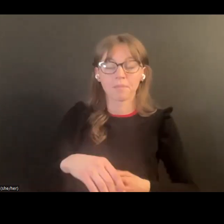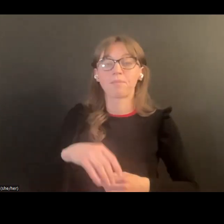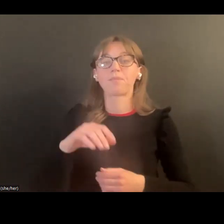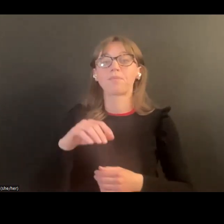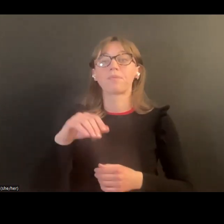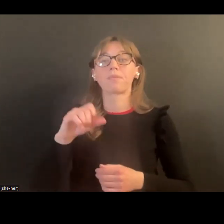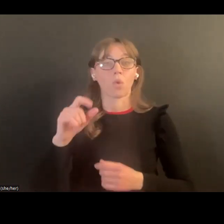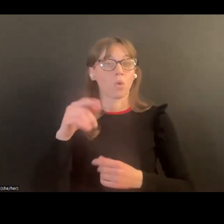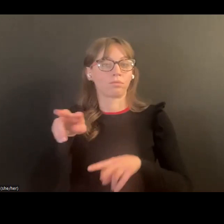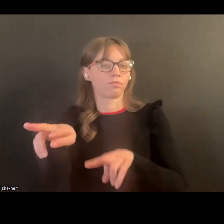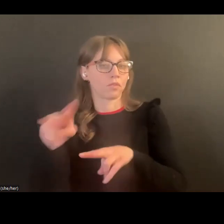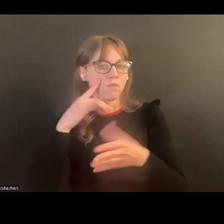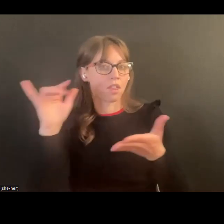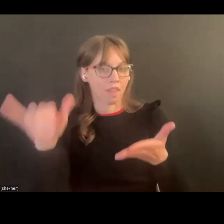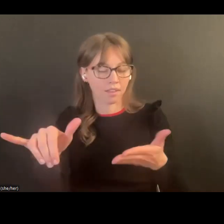oficiamiento de